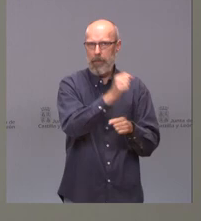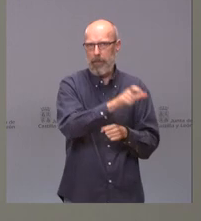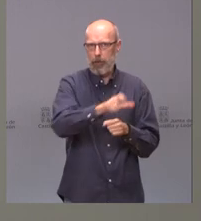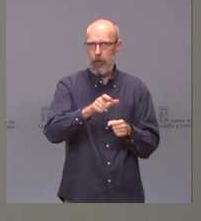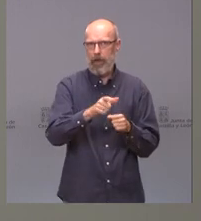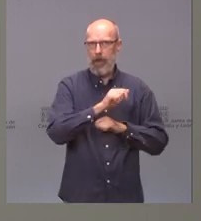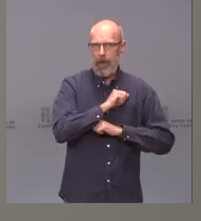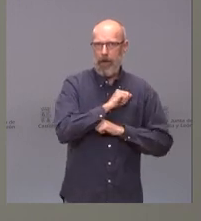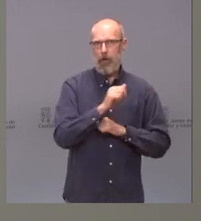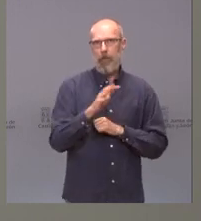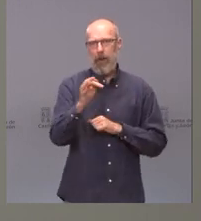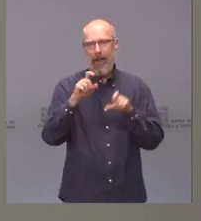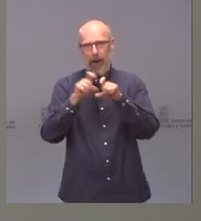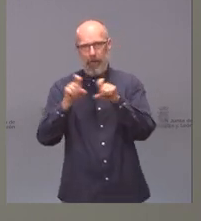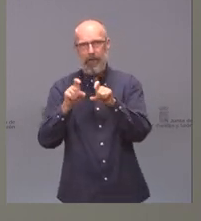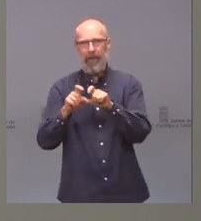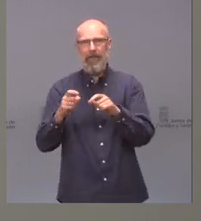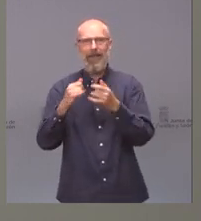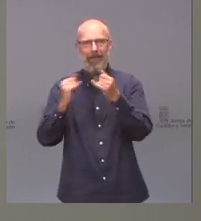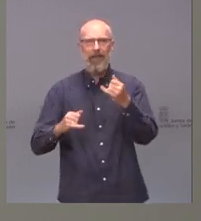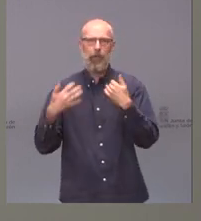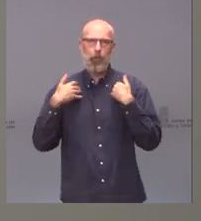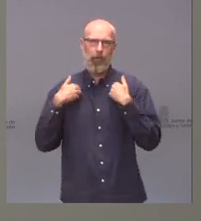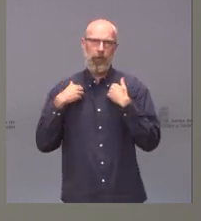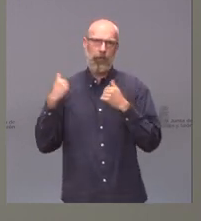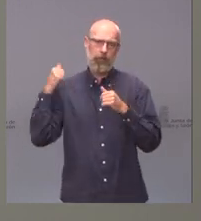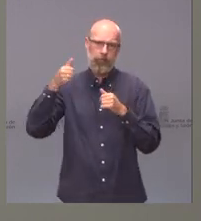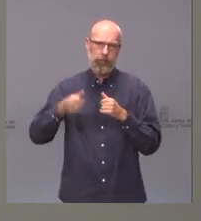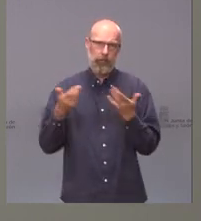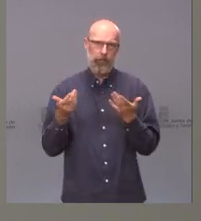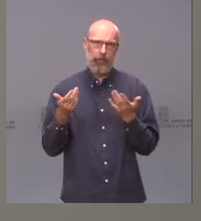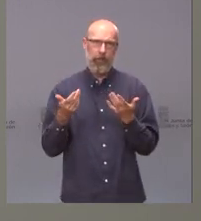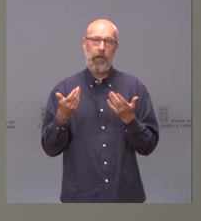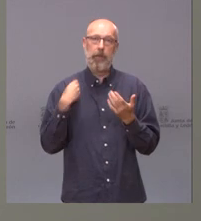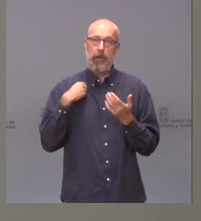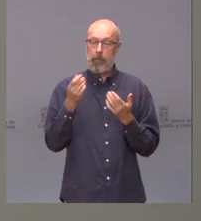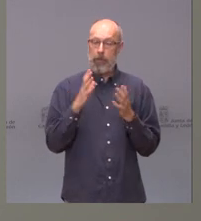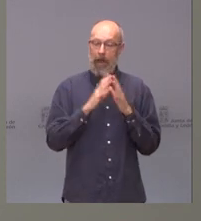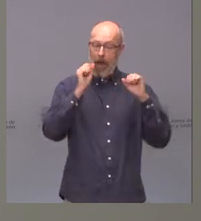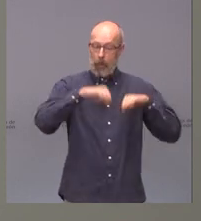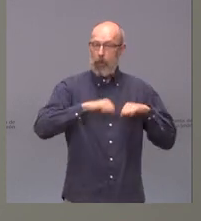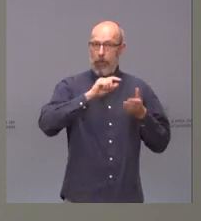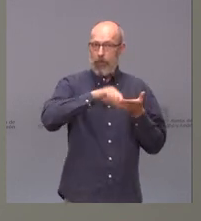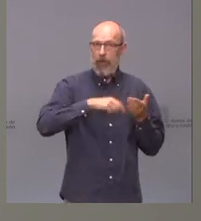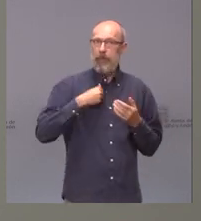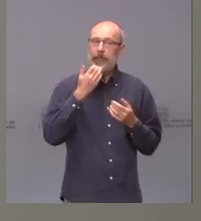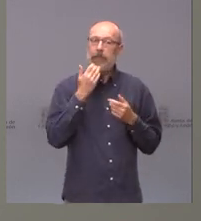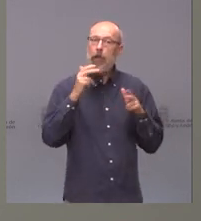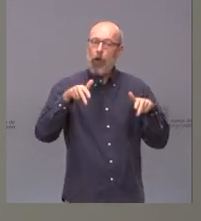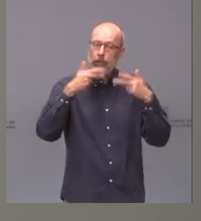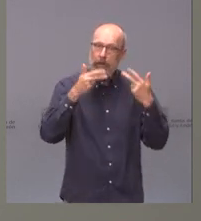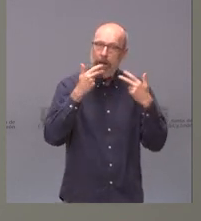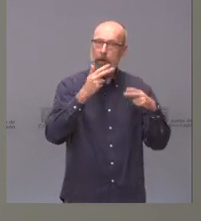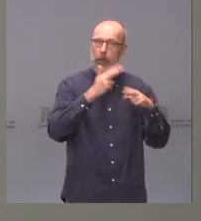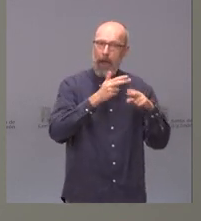Ha sido tan interesante que con Osturzil, en Castilla y León, ha firmado ese acuerdo y los hosteleros van a tener esa subvención porque hemos